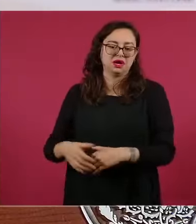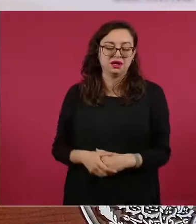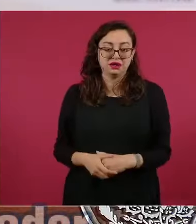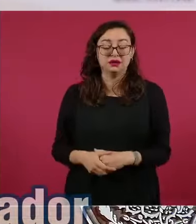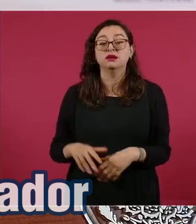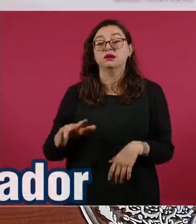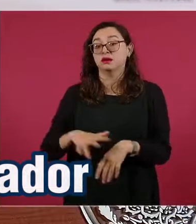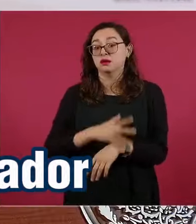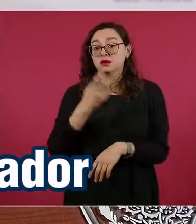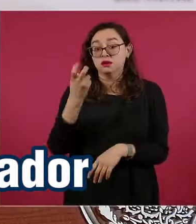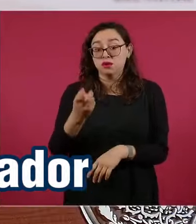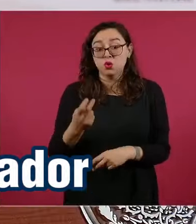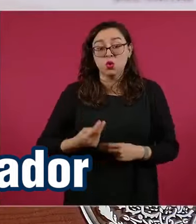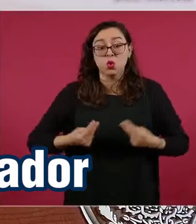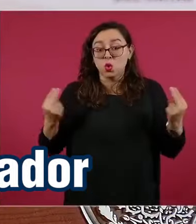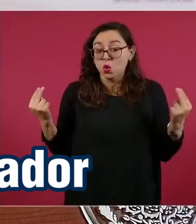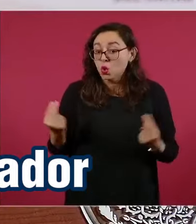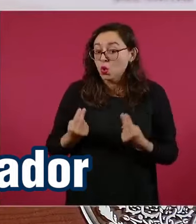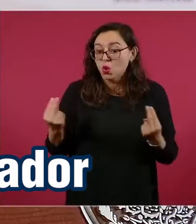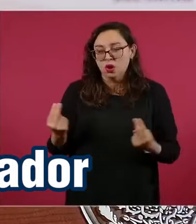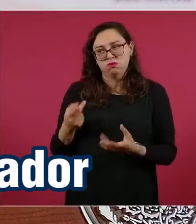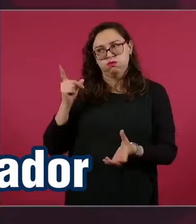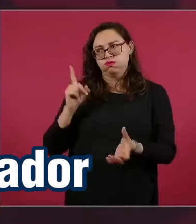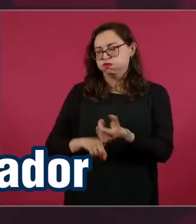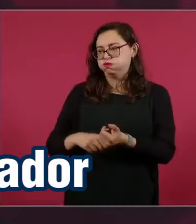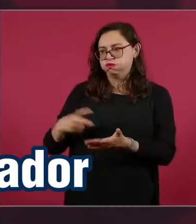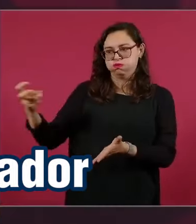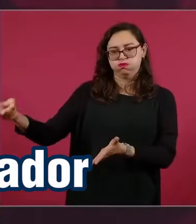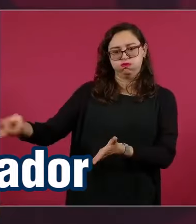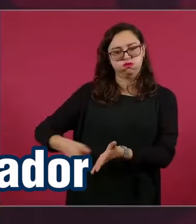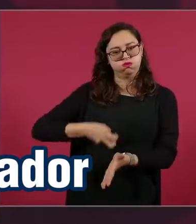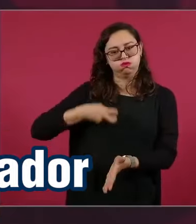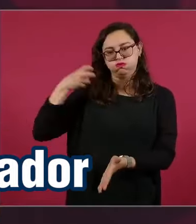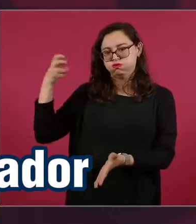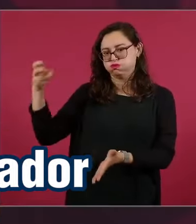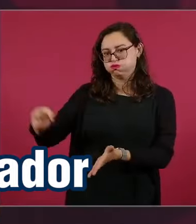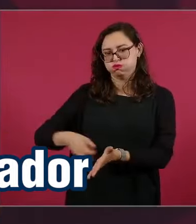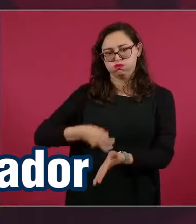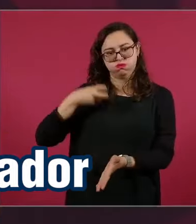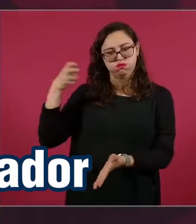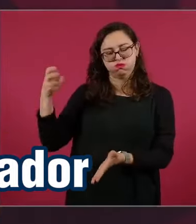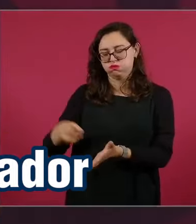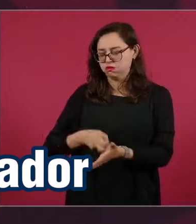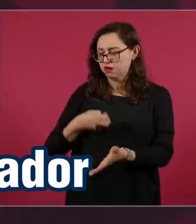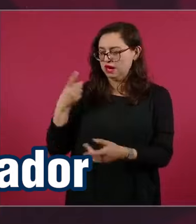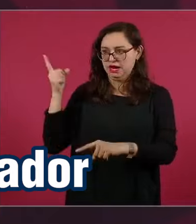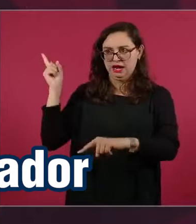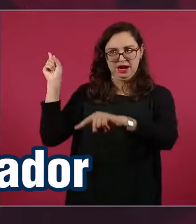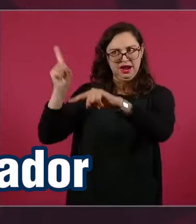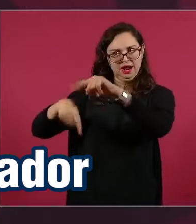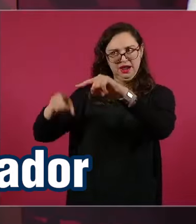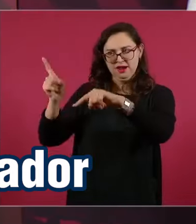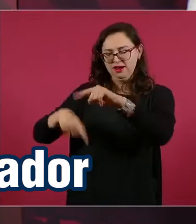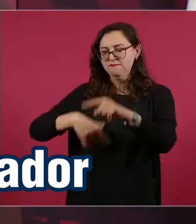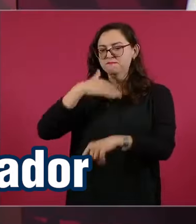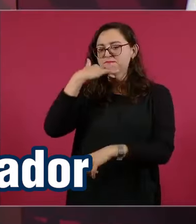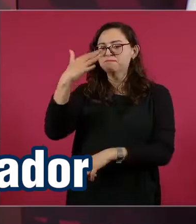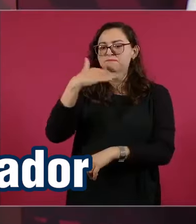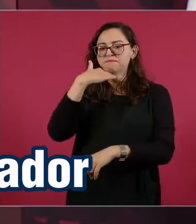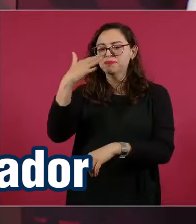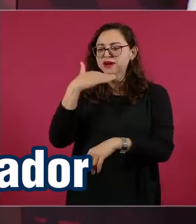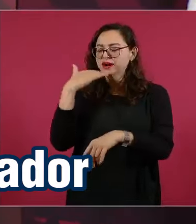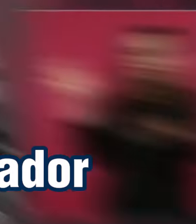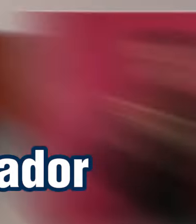falta la reforma al Poder Judicial, una sacudida, una zarandeada, una